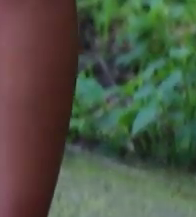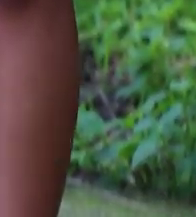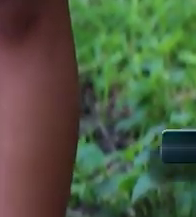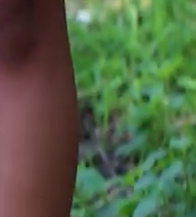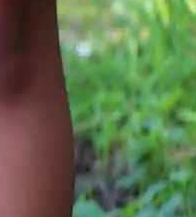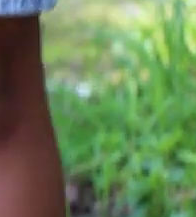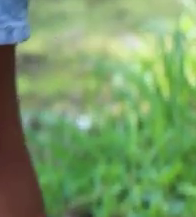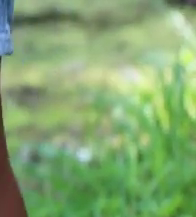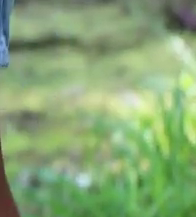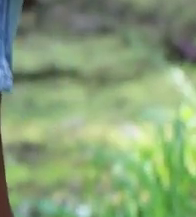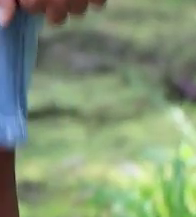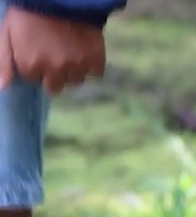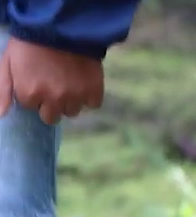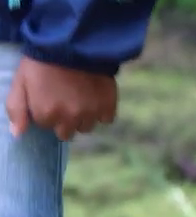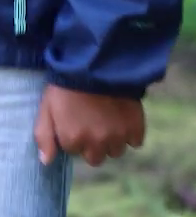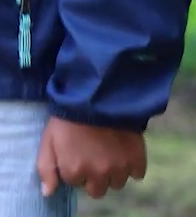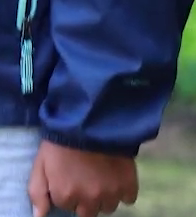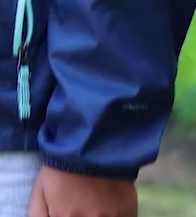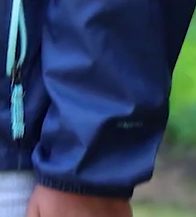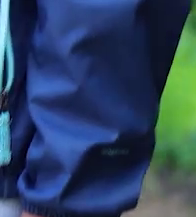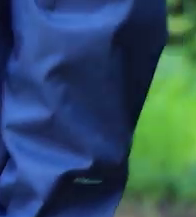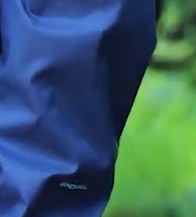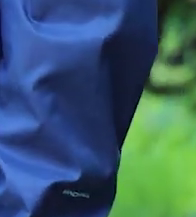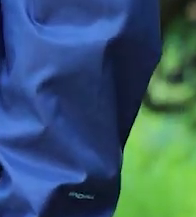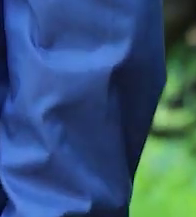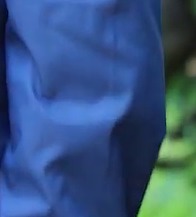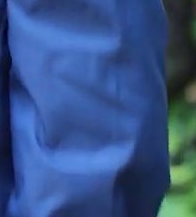Bien. Muy bien.